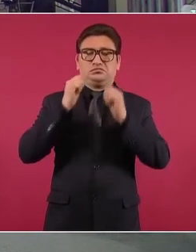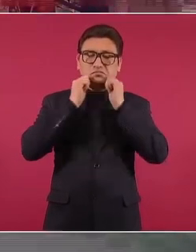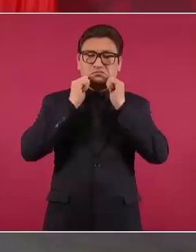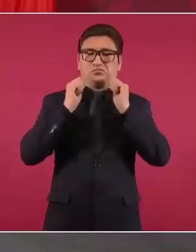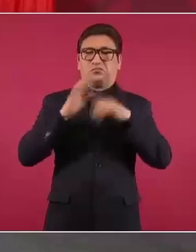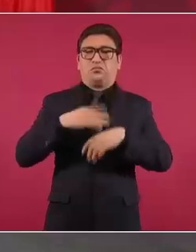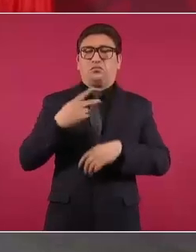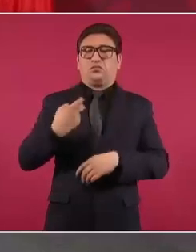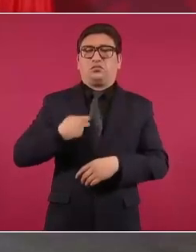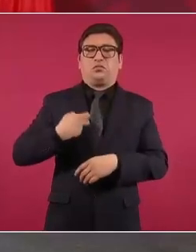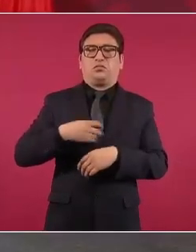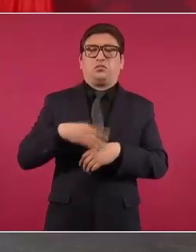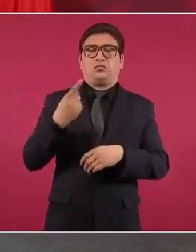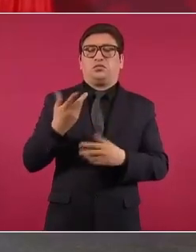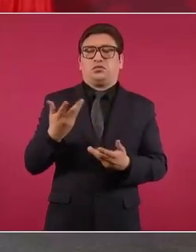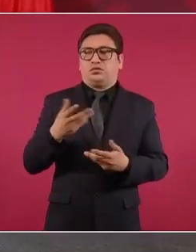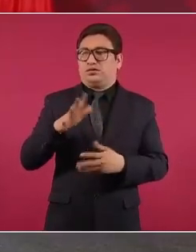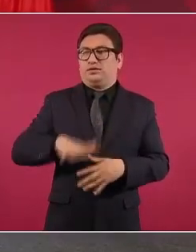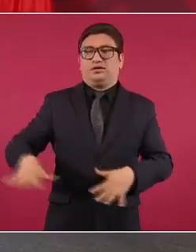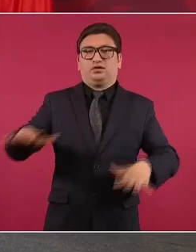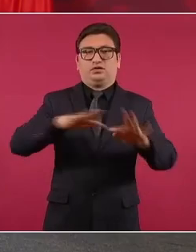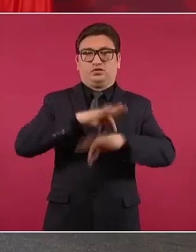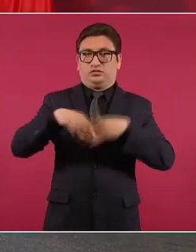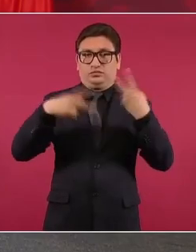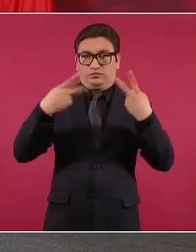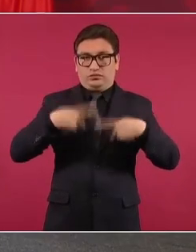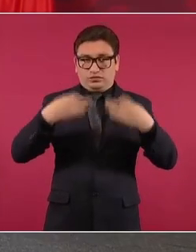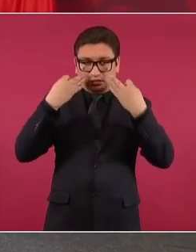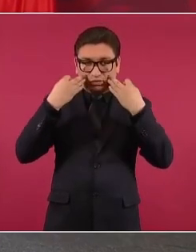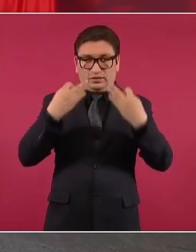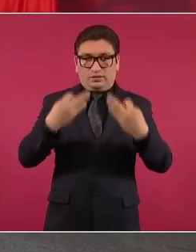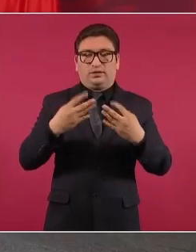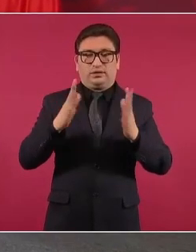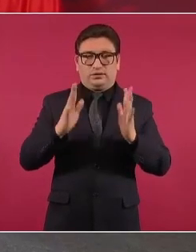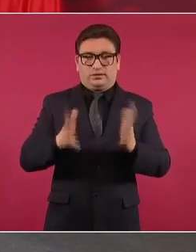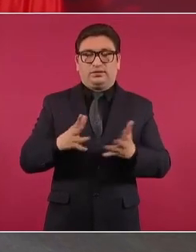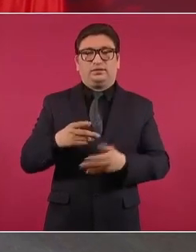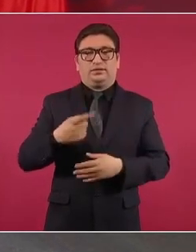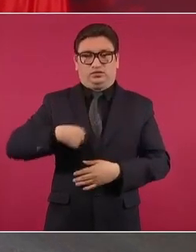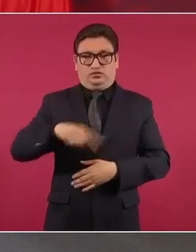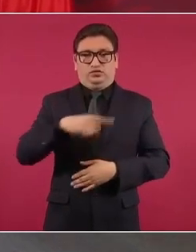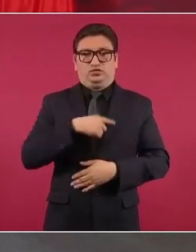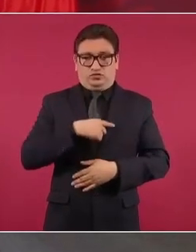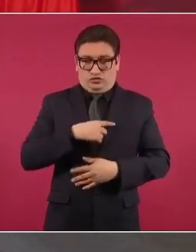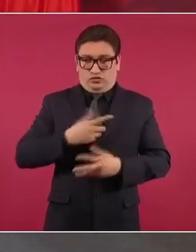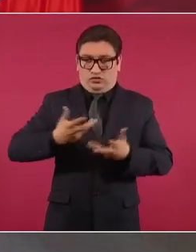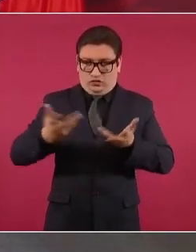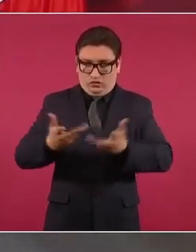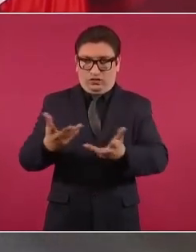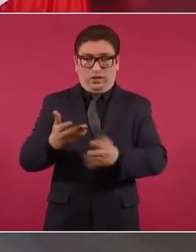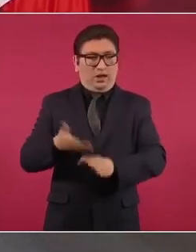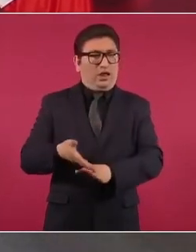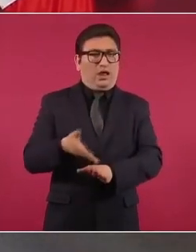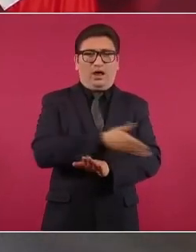viendo lo que no sucedía antes.